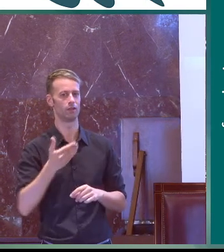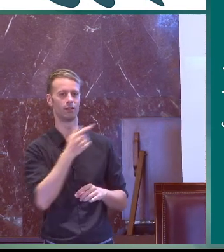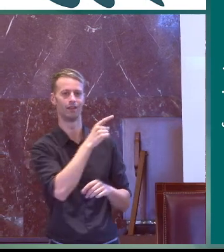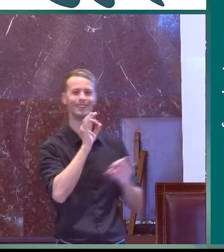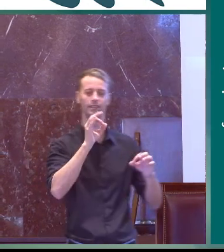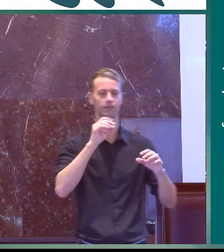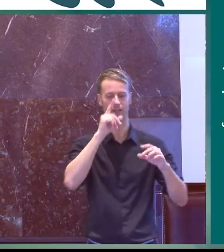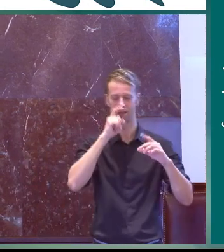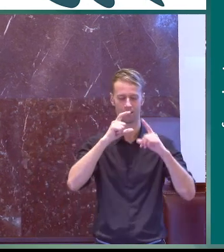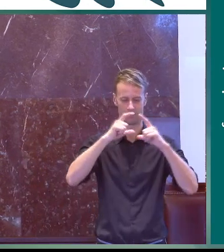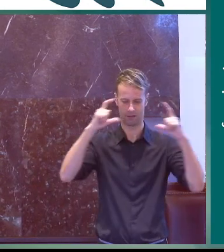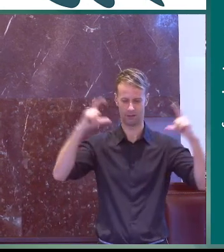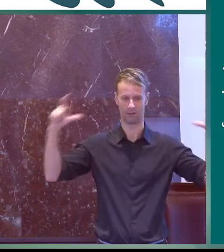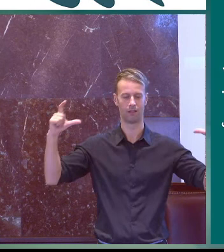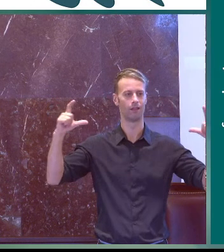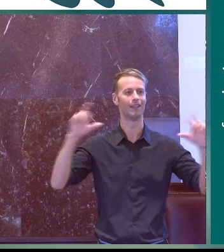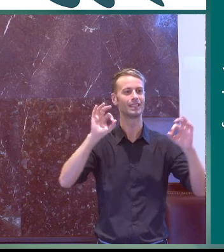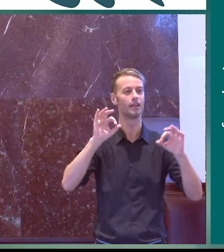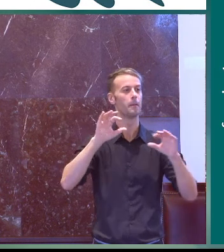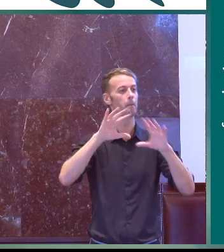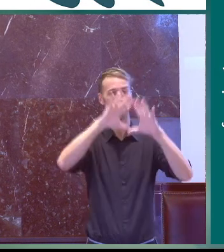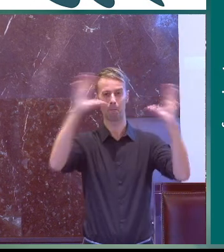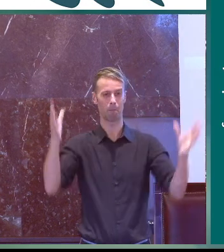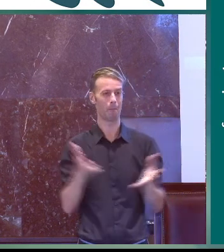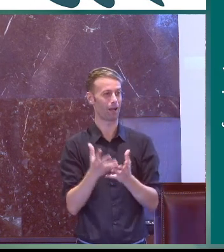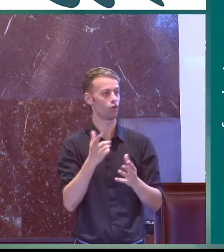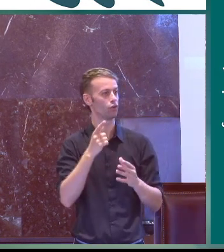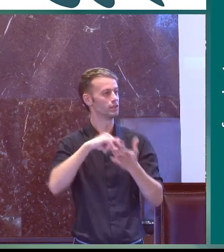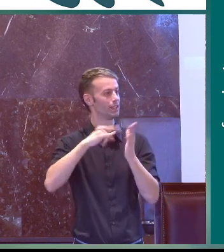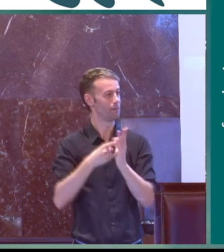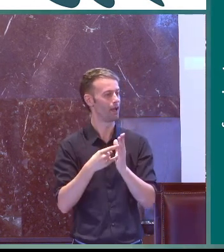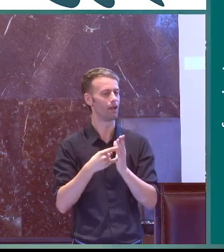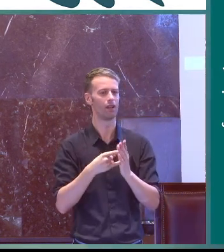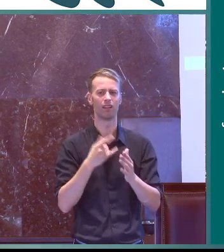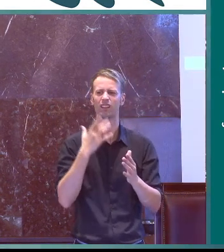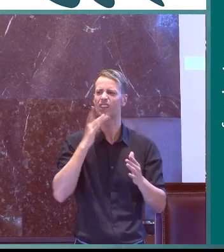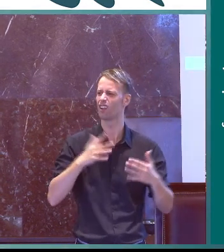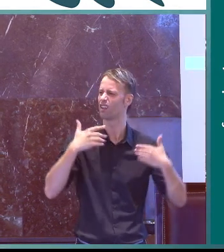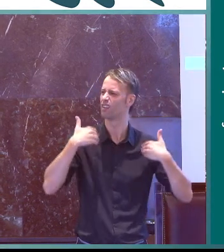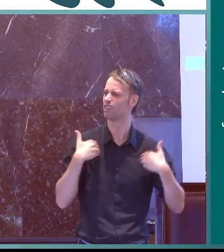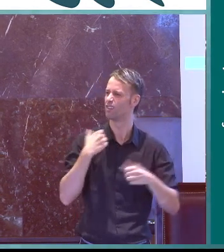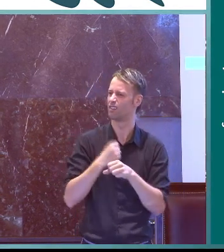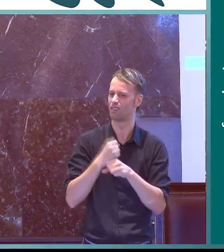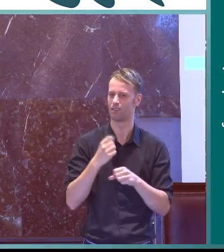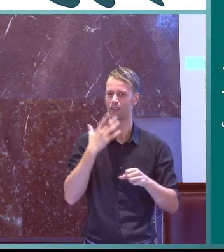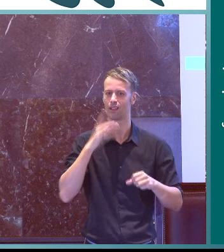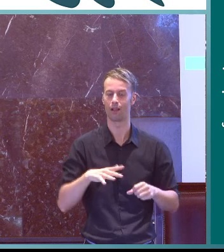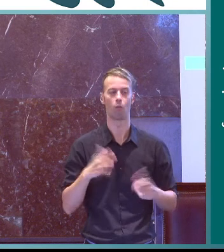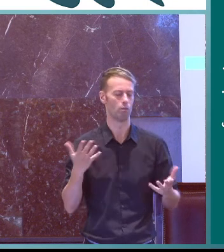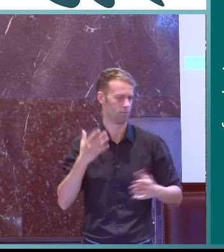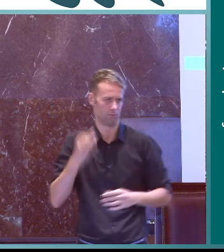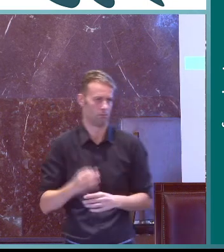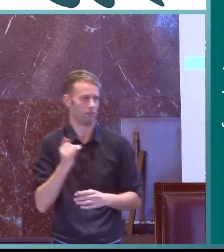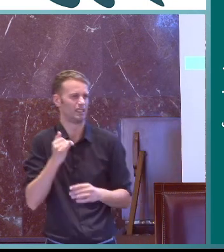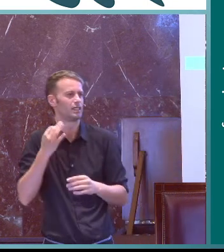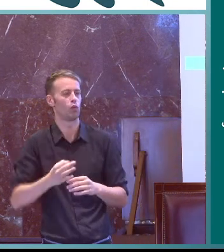y una pregunta importante es en los sistemas de los que hablábamos en el macrosistema en